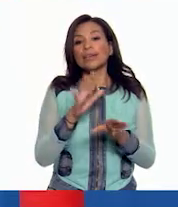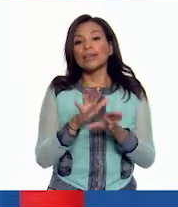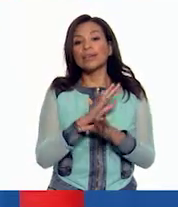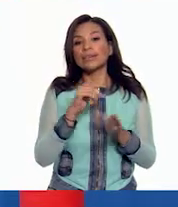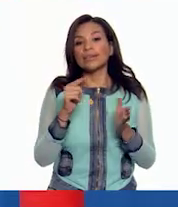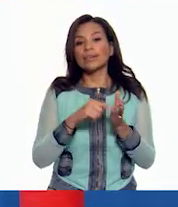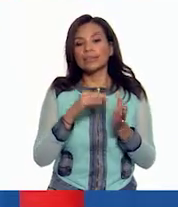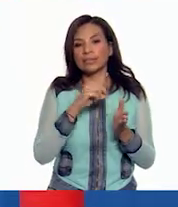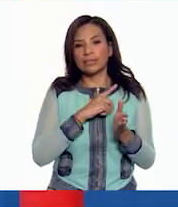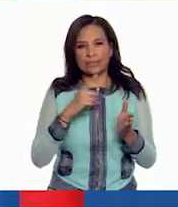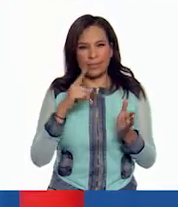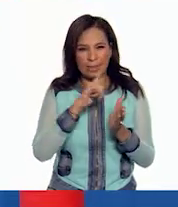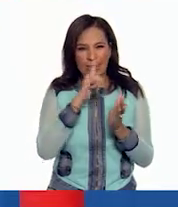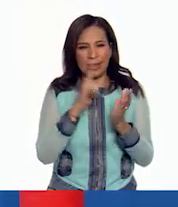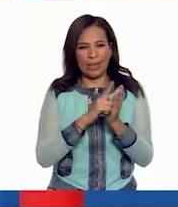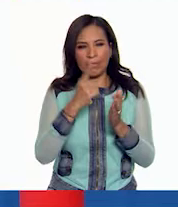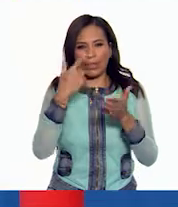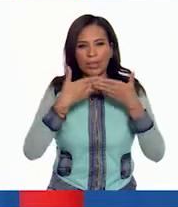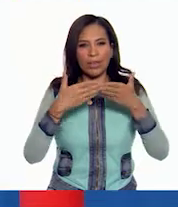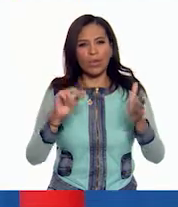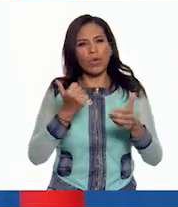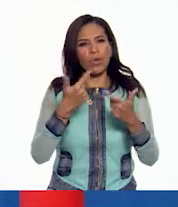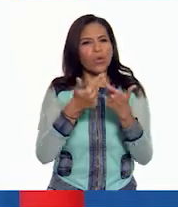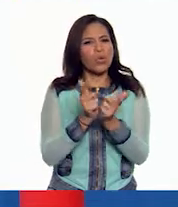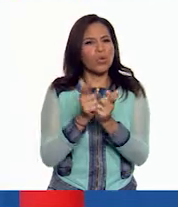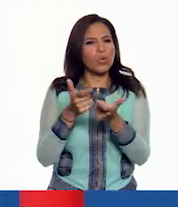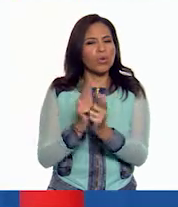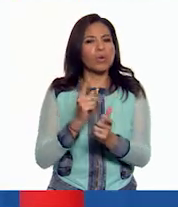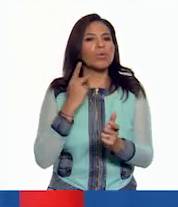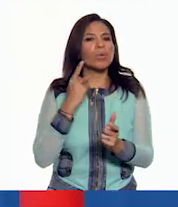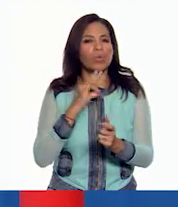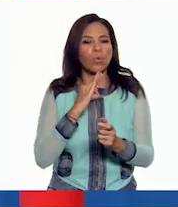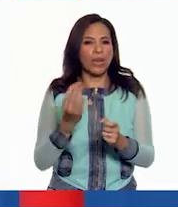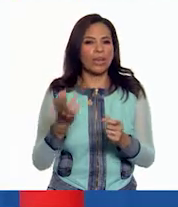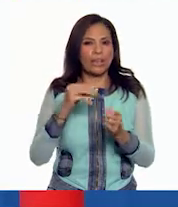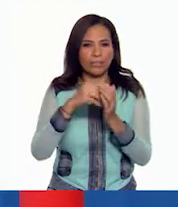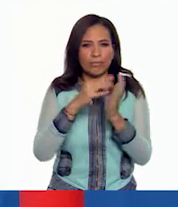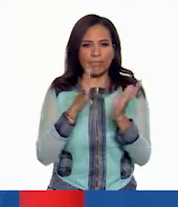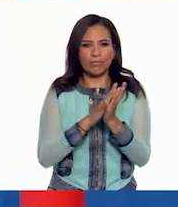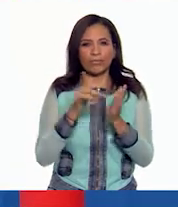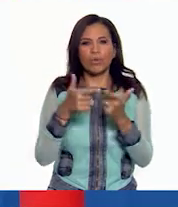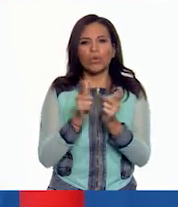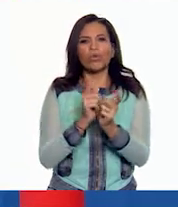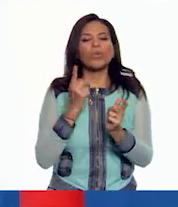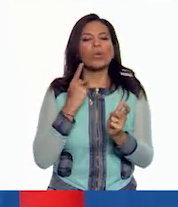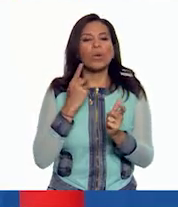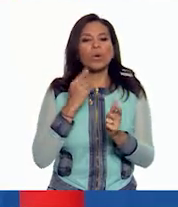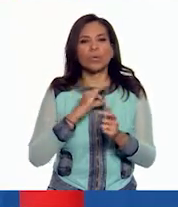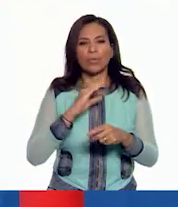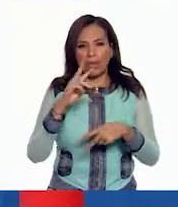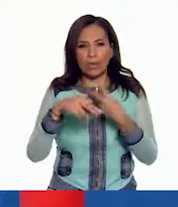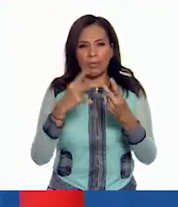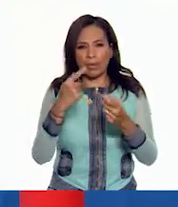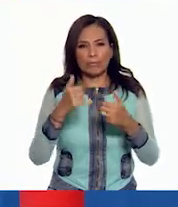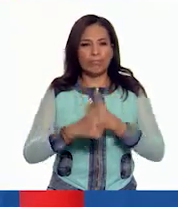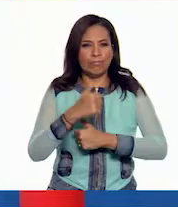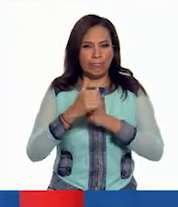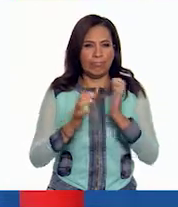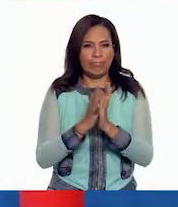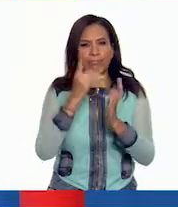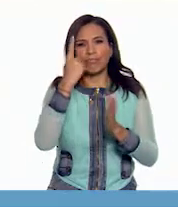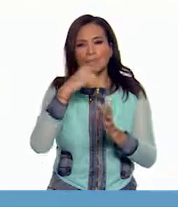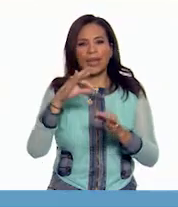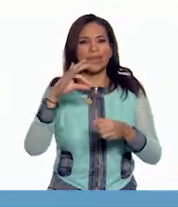abría la puerta para que más grupos políticos pudieran registrarse como partidos y entrar en la competencia electoral,